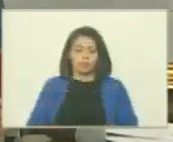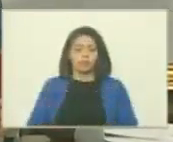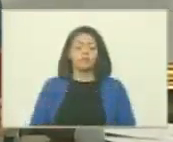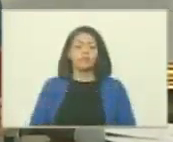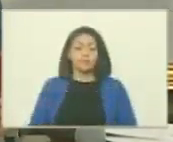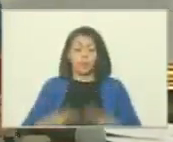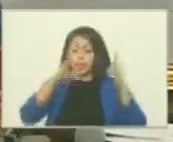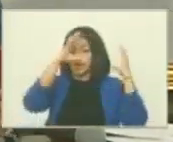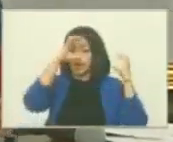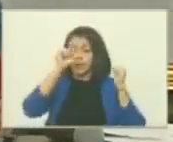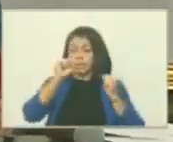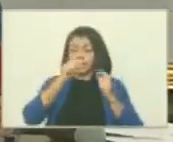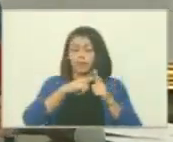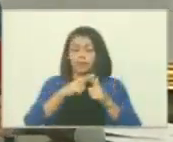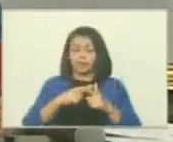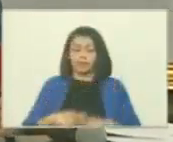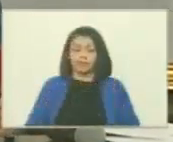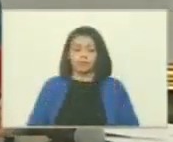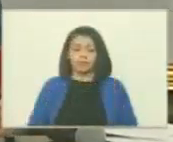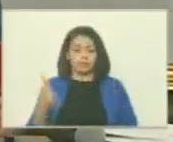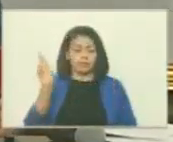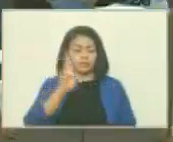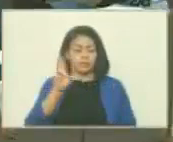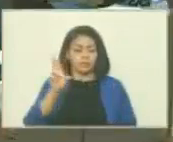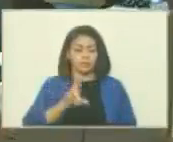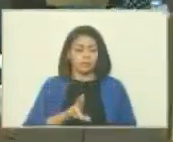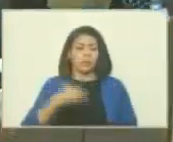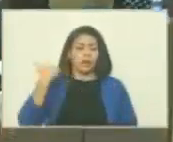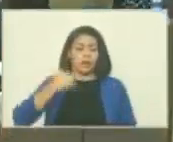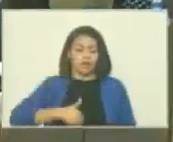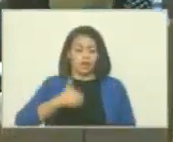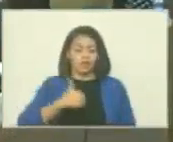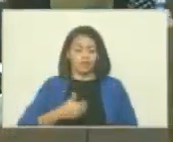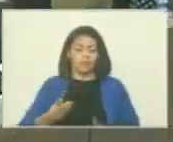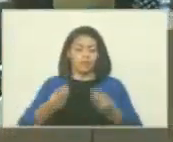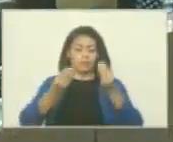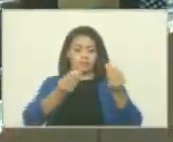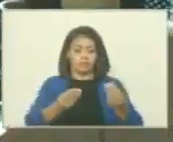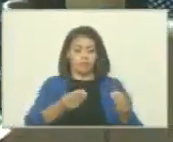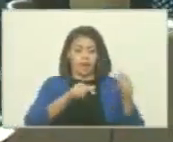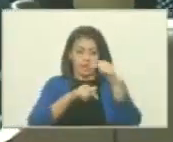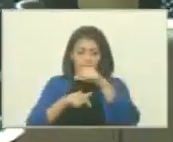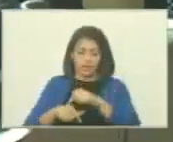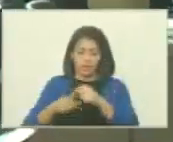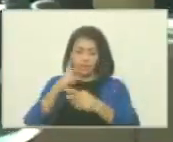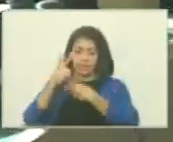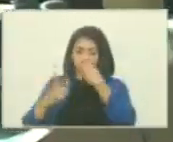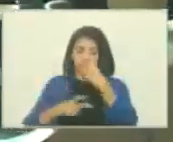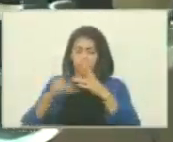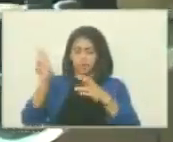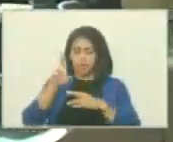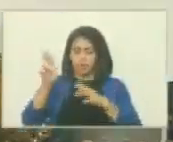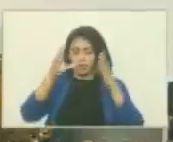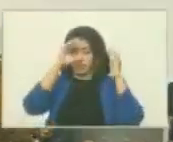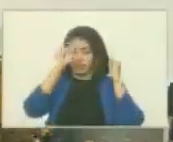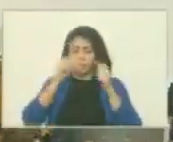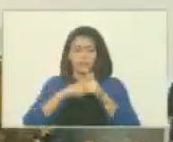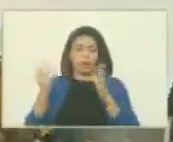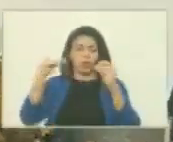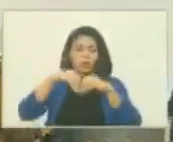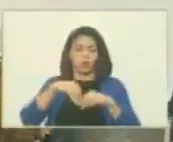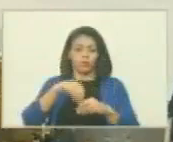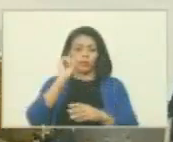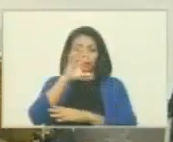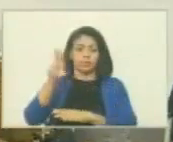la embajada de la república argentina ante la república bolivariana de Venezuela el acuerdo aprobado por la